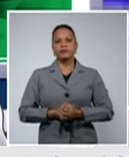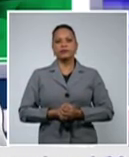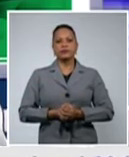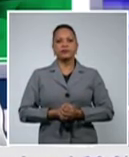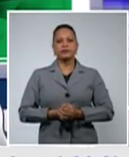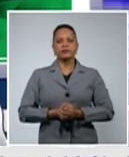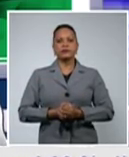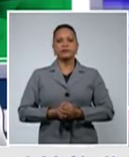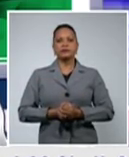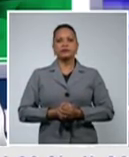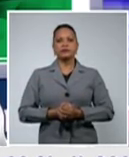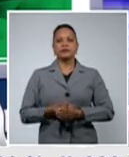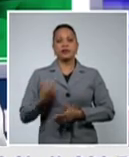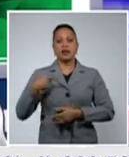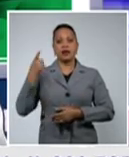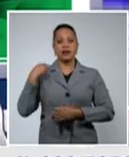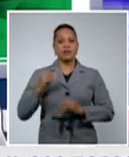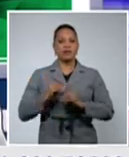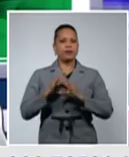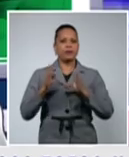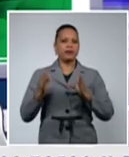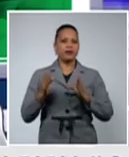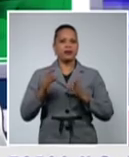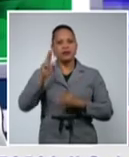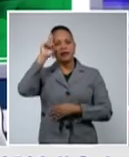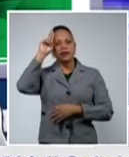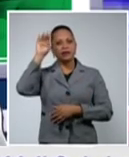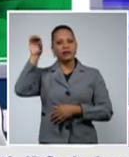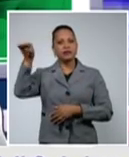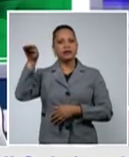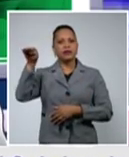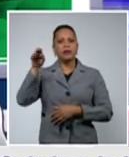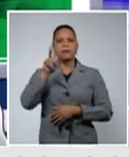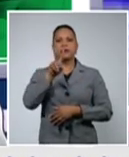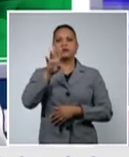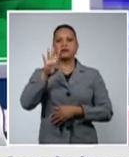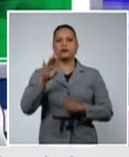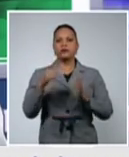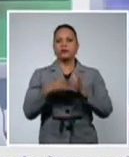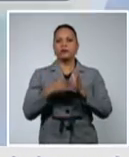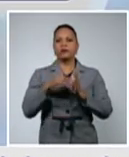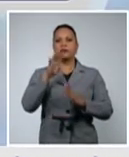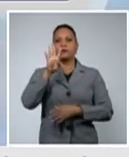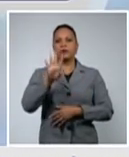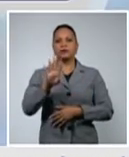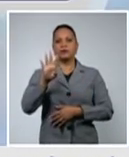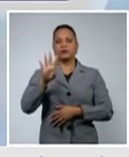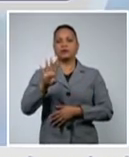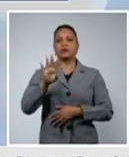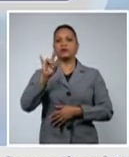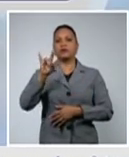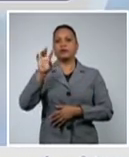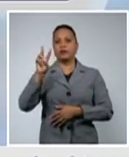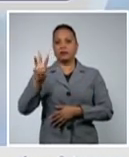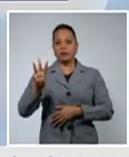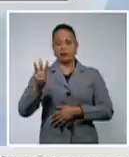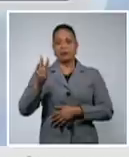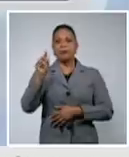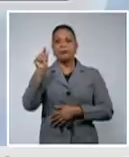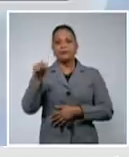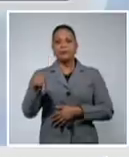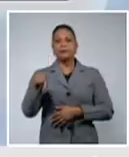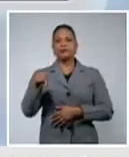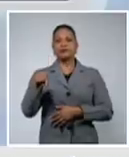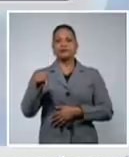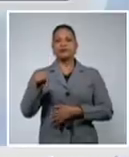Ayer amanecieron ingresados, hoy 24.493 pacientes, la cifra